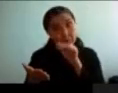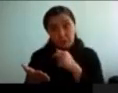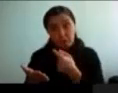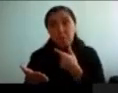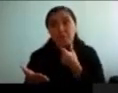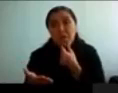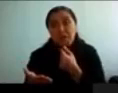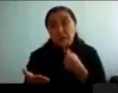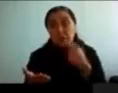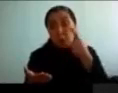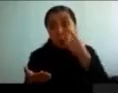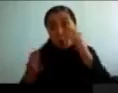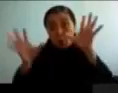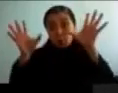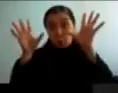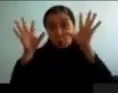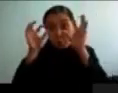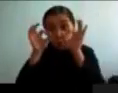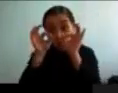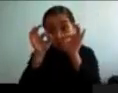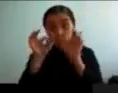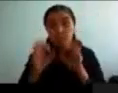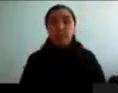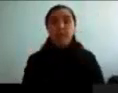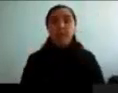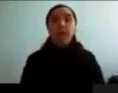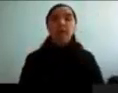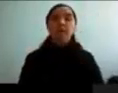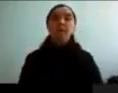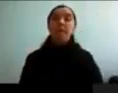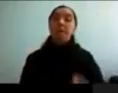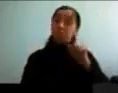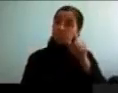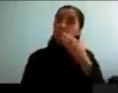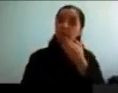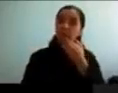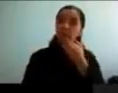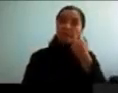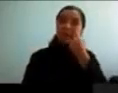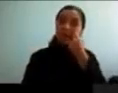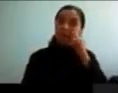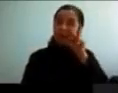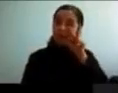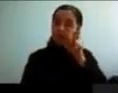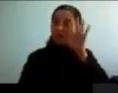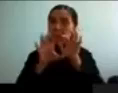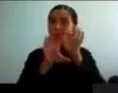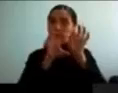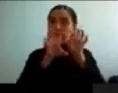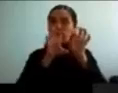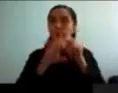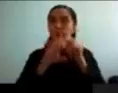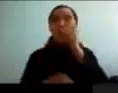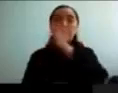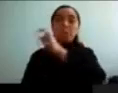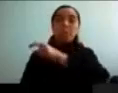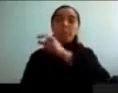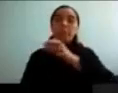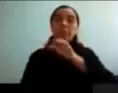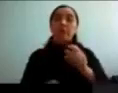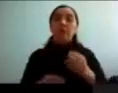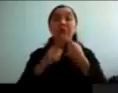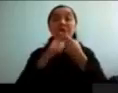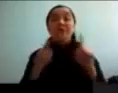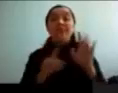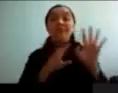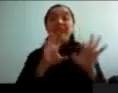Y esto se había visto en modelos animales y por supuesto que también se ha visto en humanos. La diferencia es que en animales uno puede meter un electrodo en estos